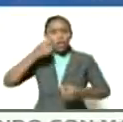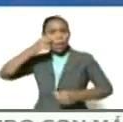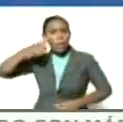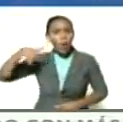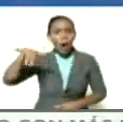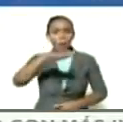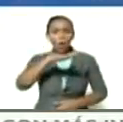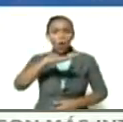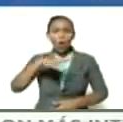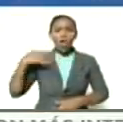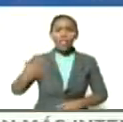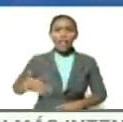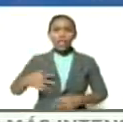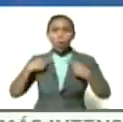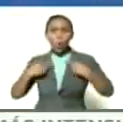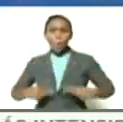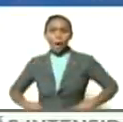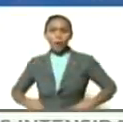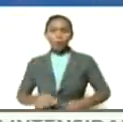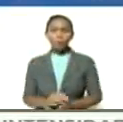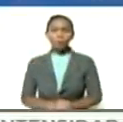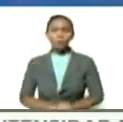los derechos humanos